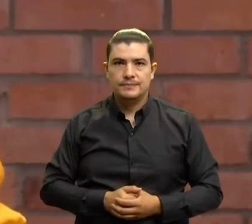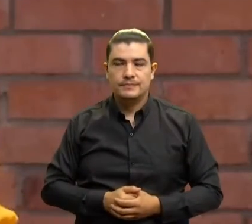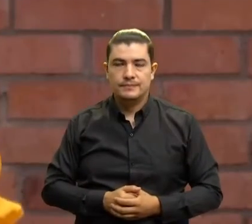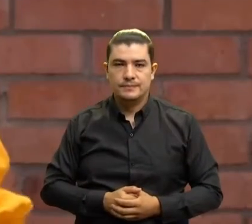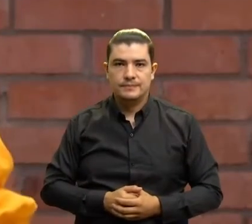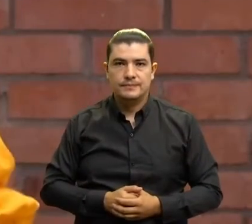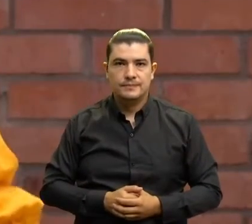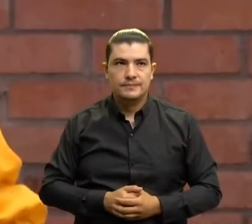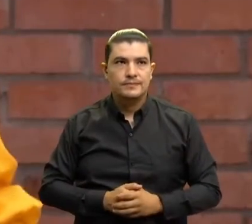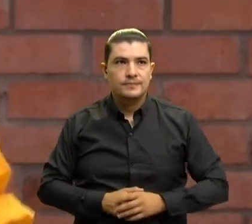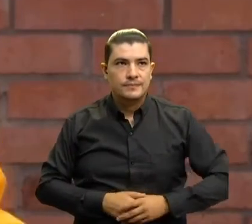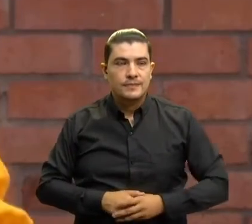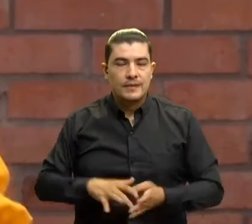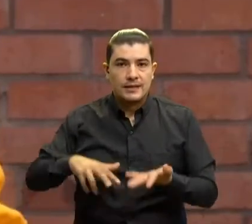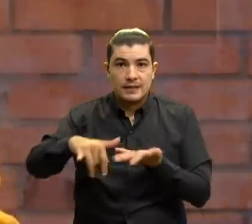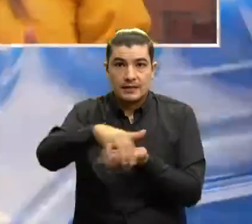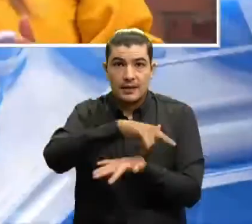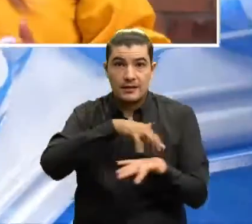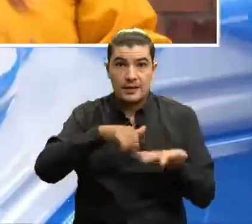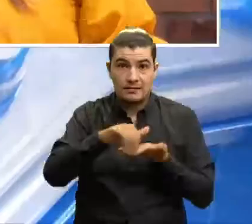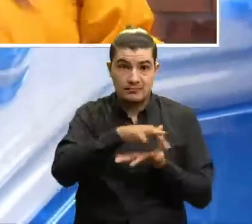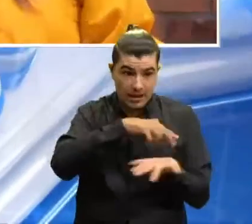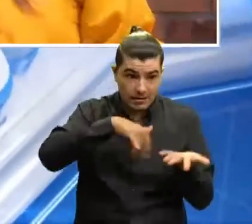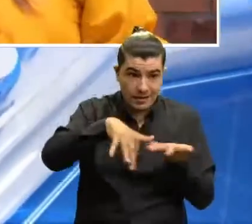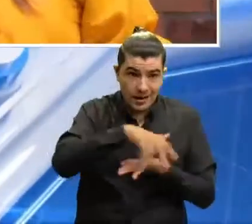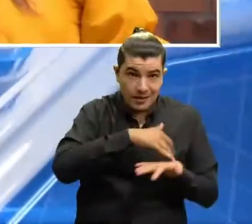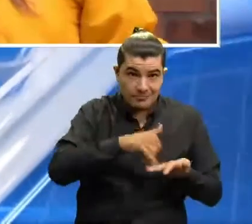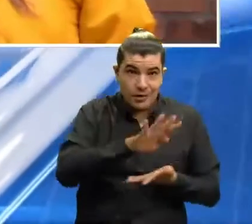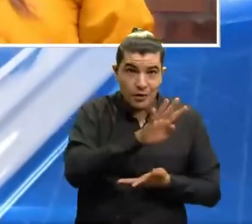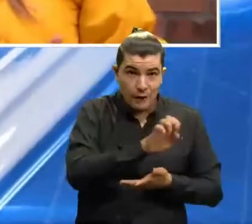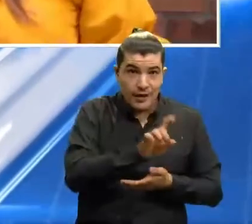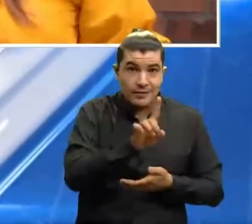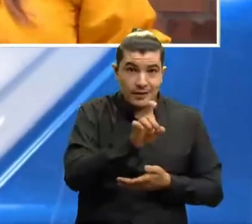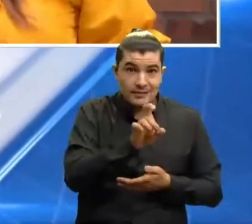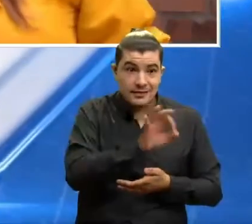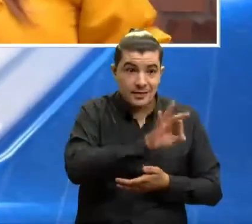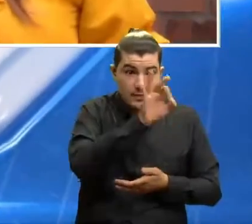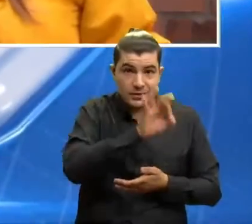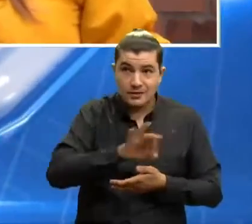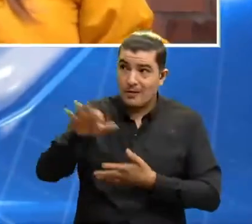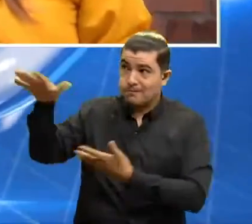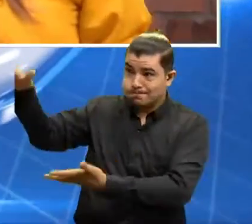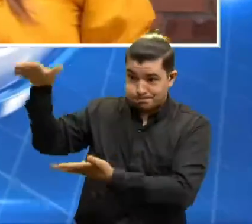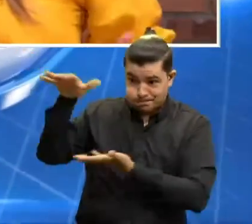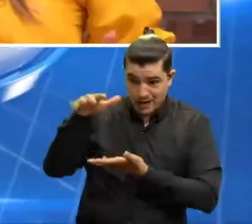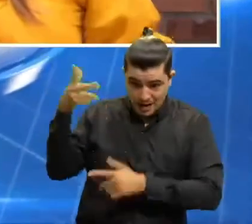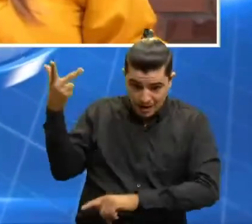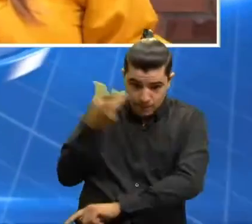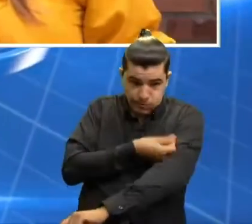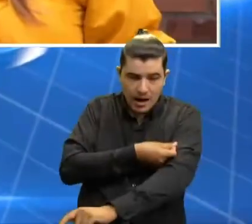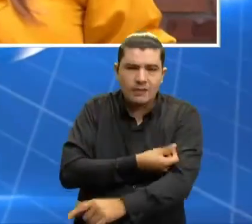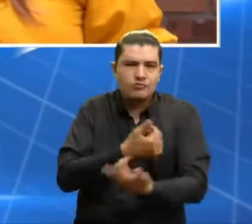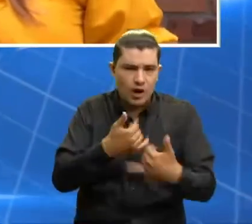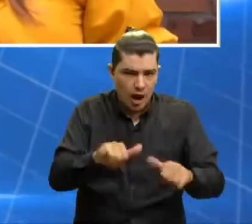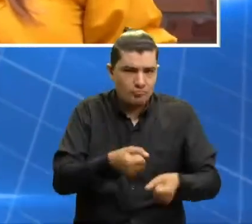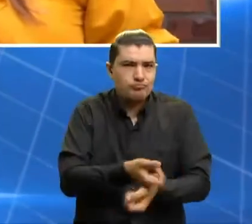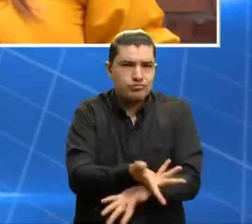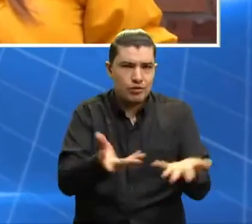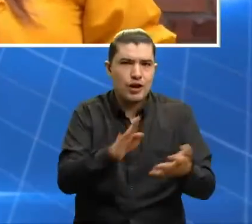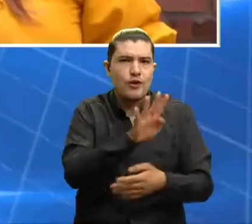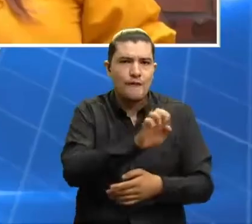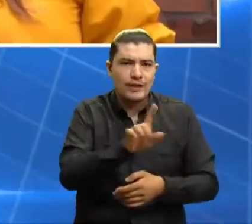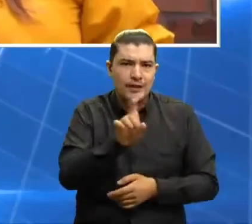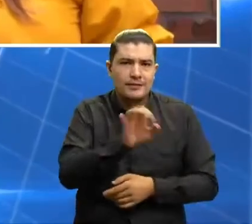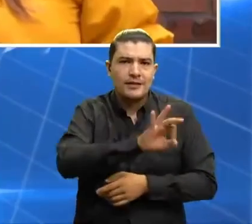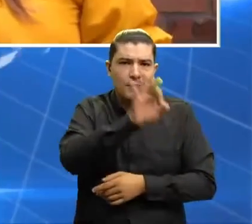En Santander se han aplicado el 96% de las vacunas que han llegado al departamento. Pues esa es toda la información. Karina Chacón Díaz,